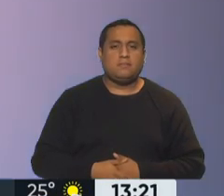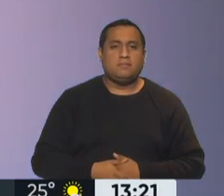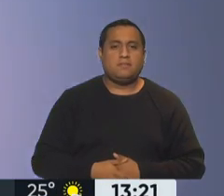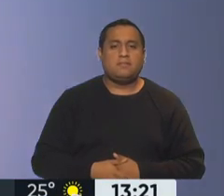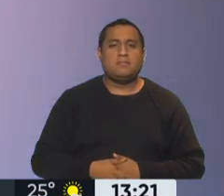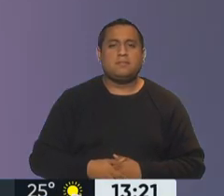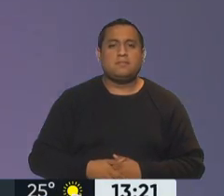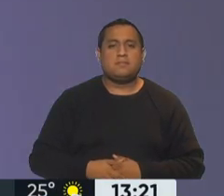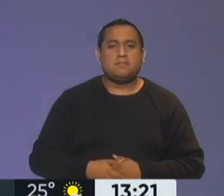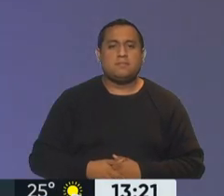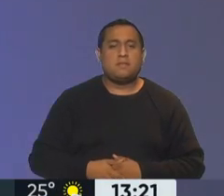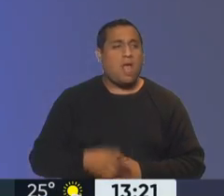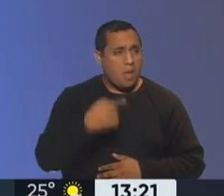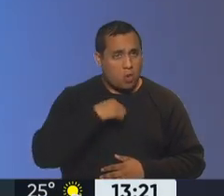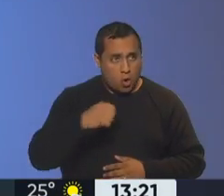Bien,